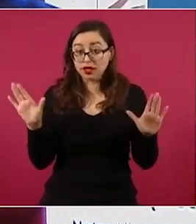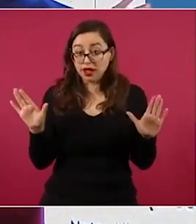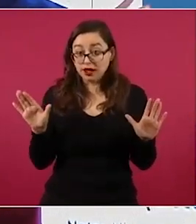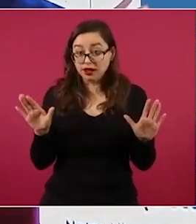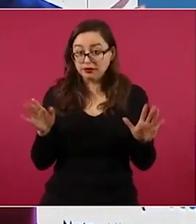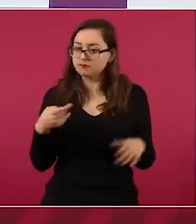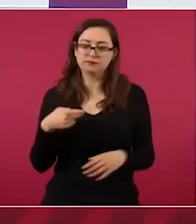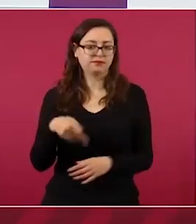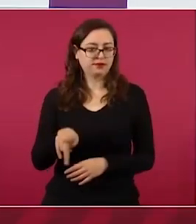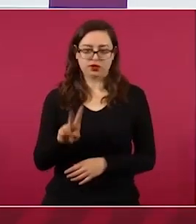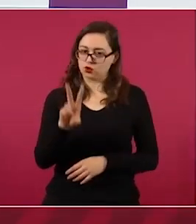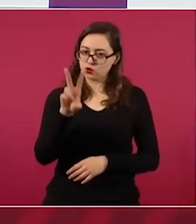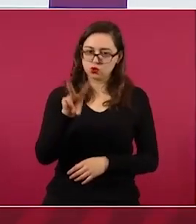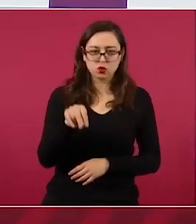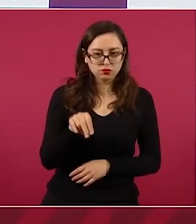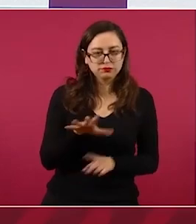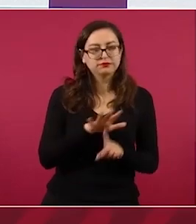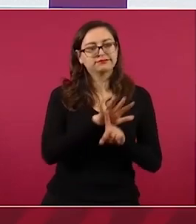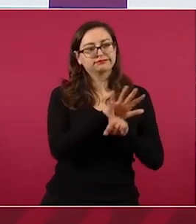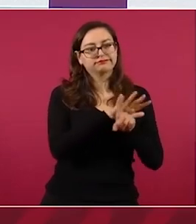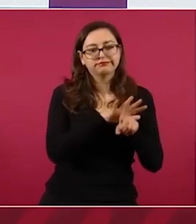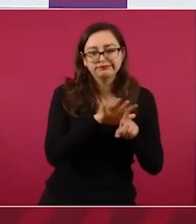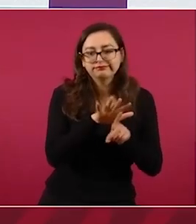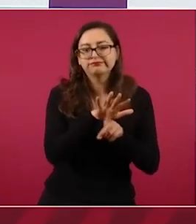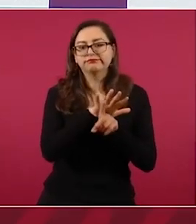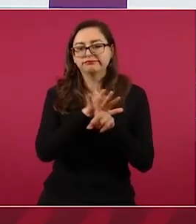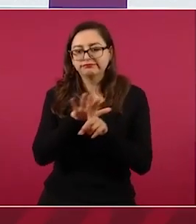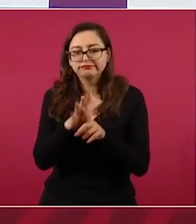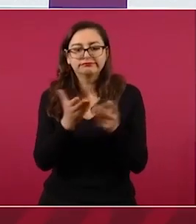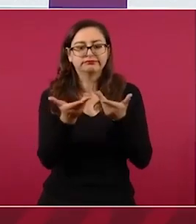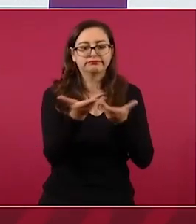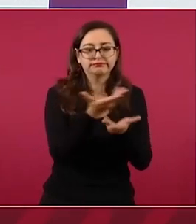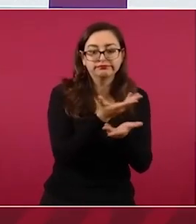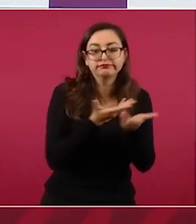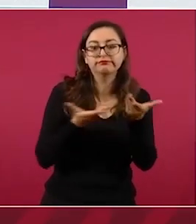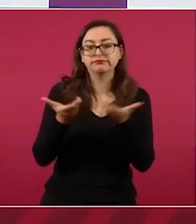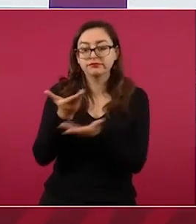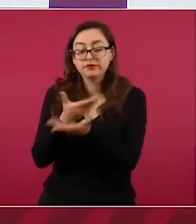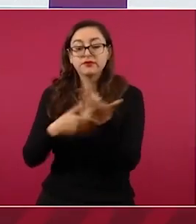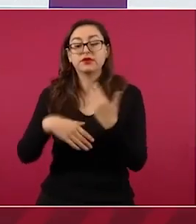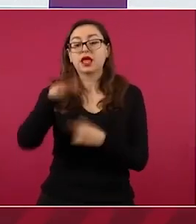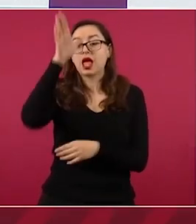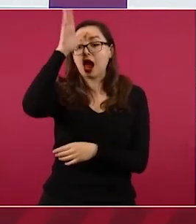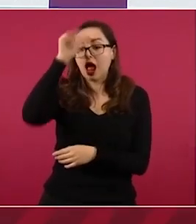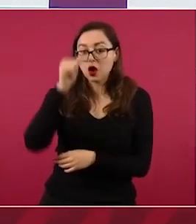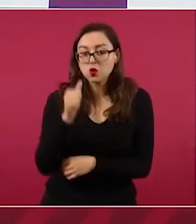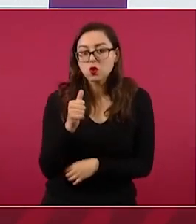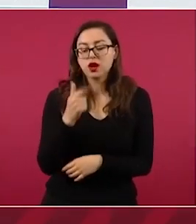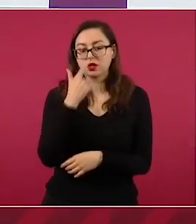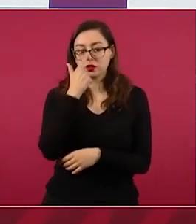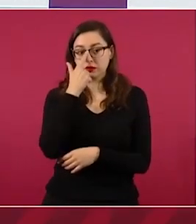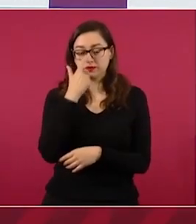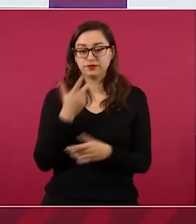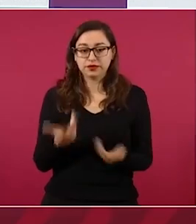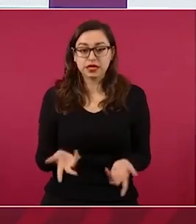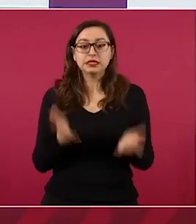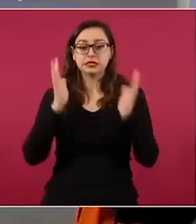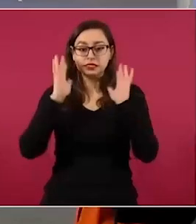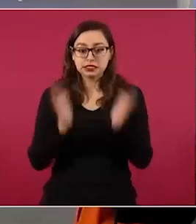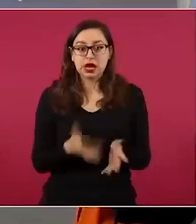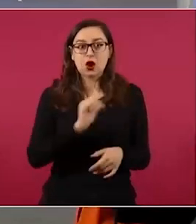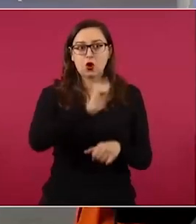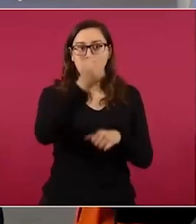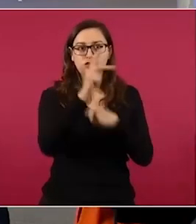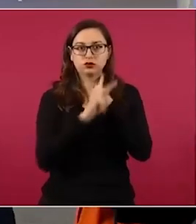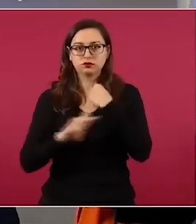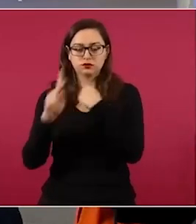nos están copiando, vamos a decir, no es la palabra, en